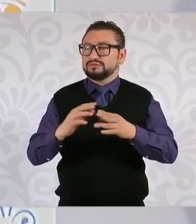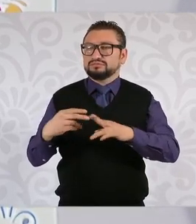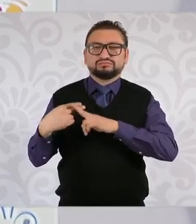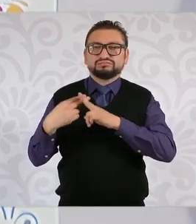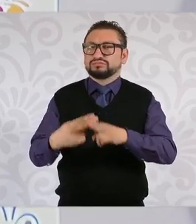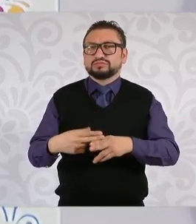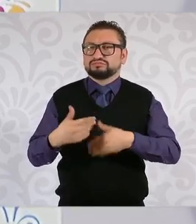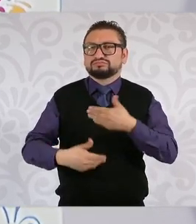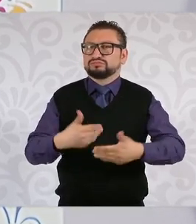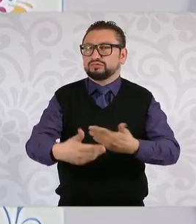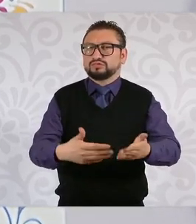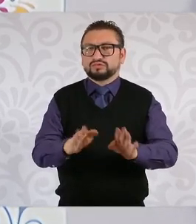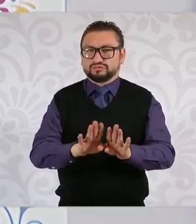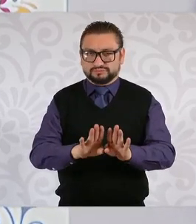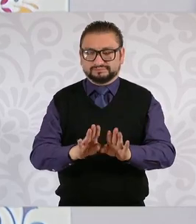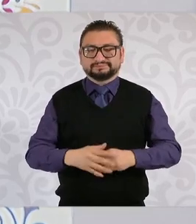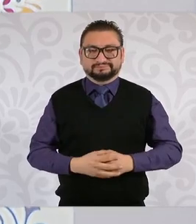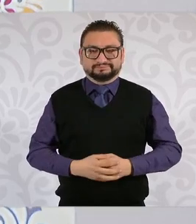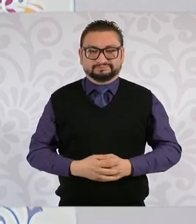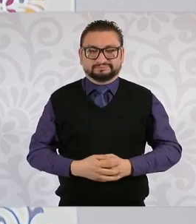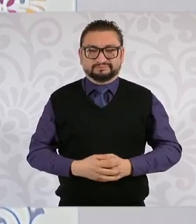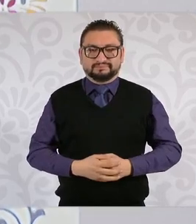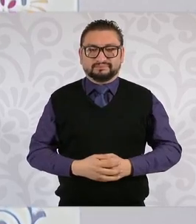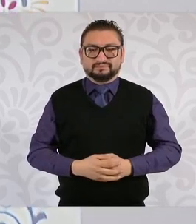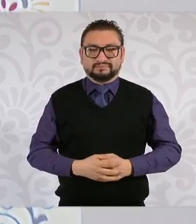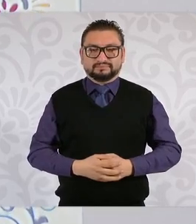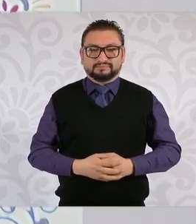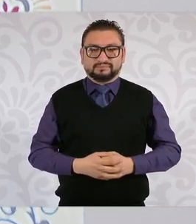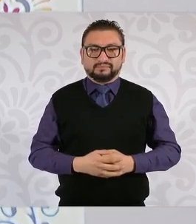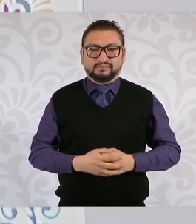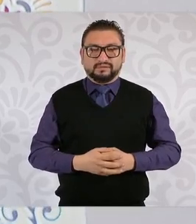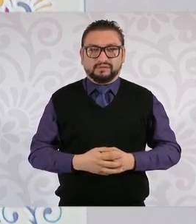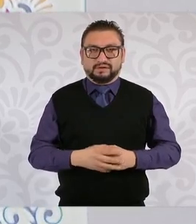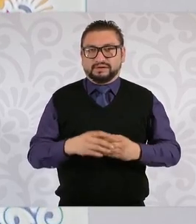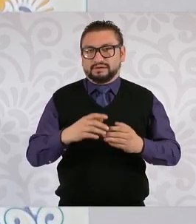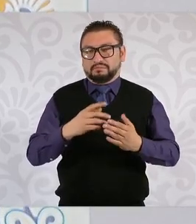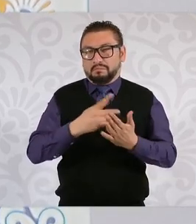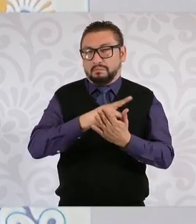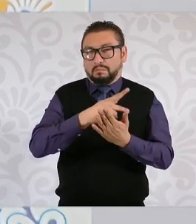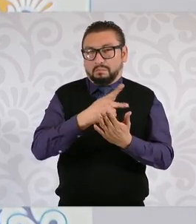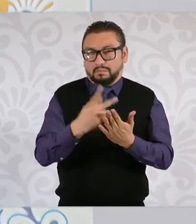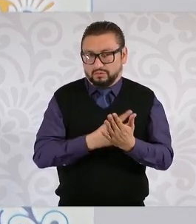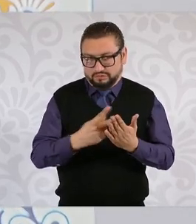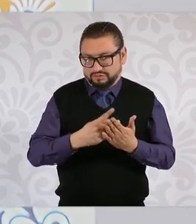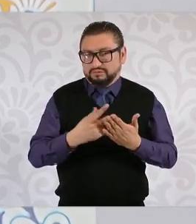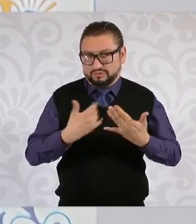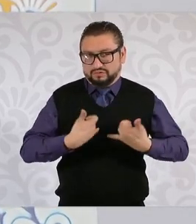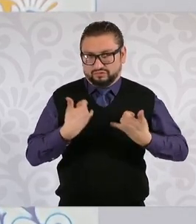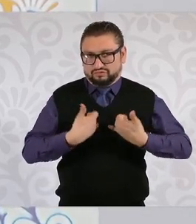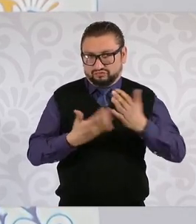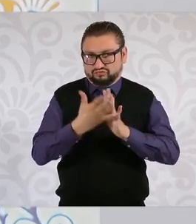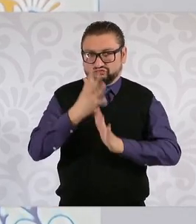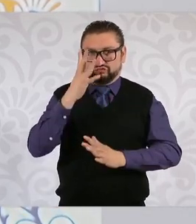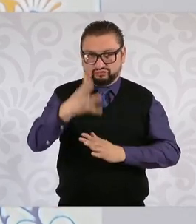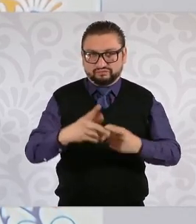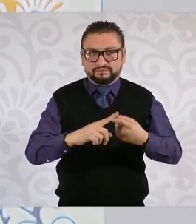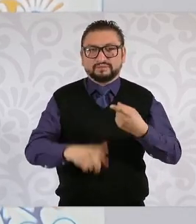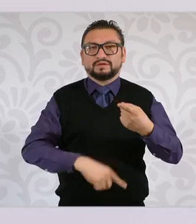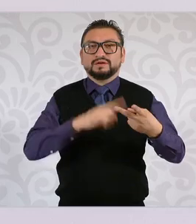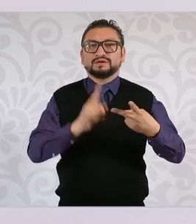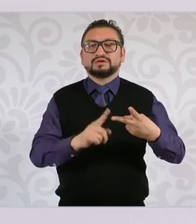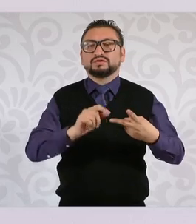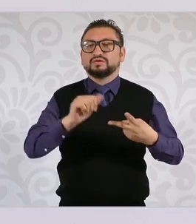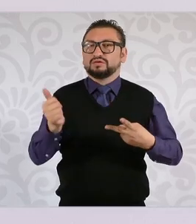generar el programa de Jóvenes Construyendo el Futuro. Y el otro es lo que